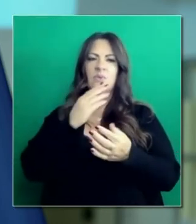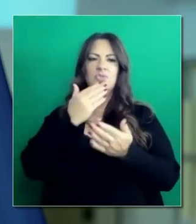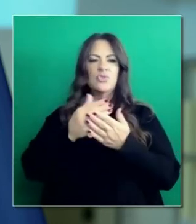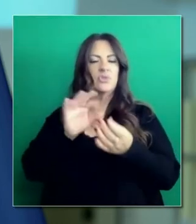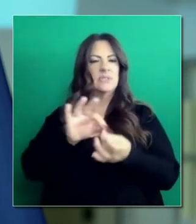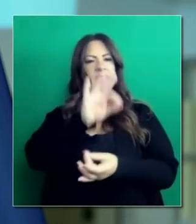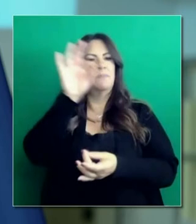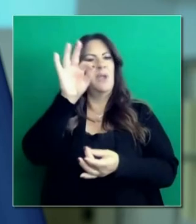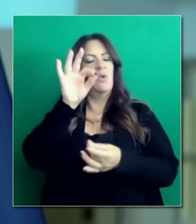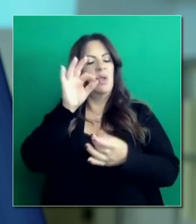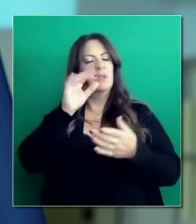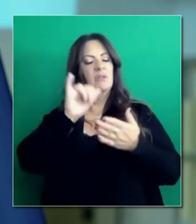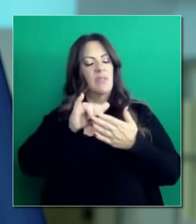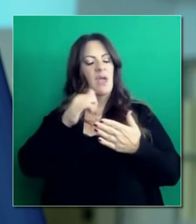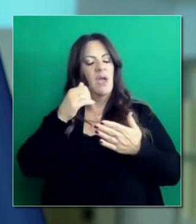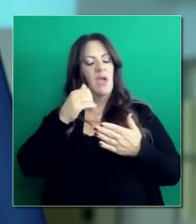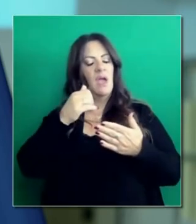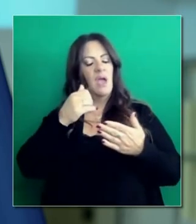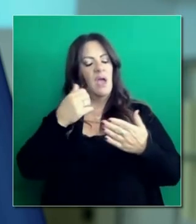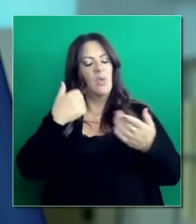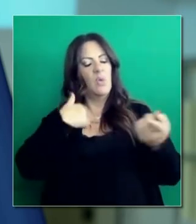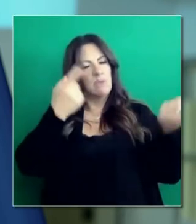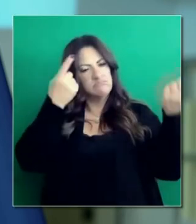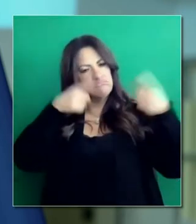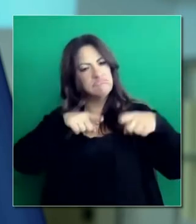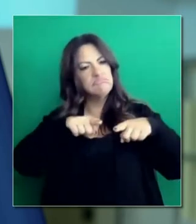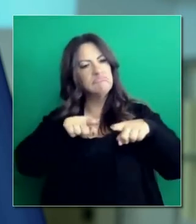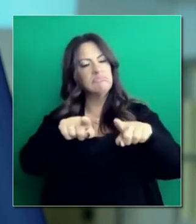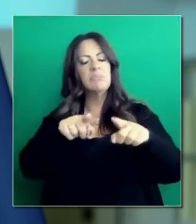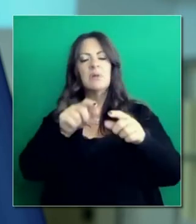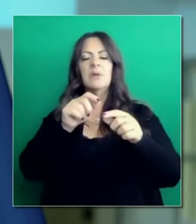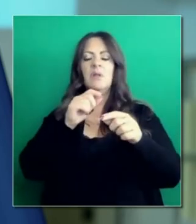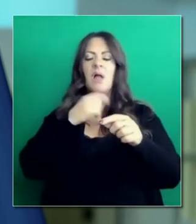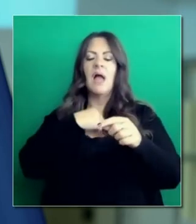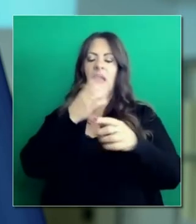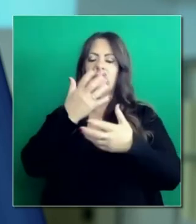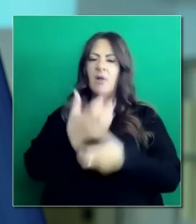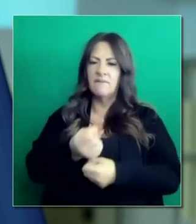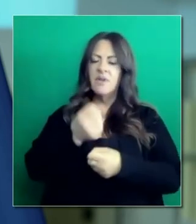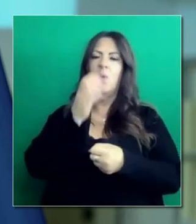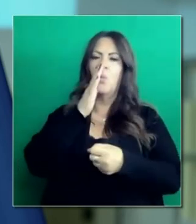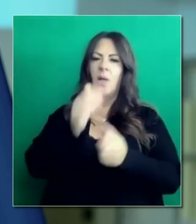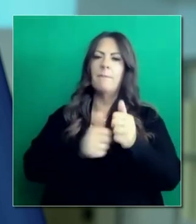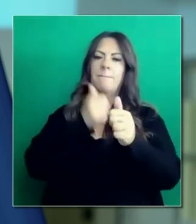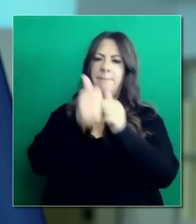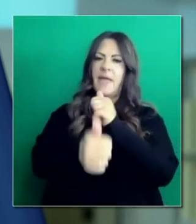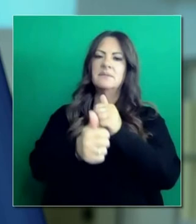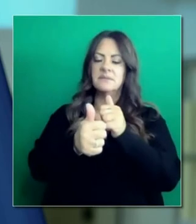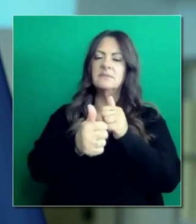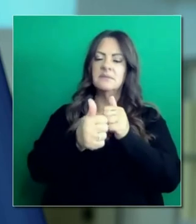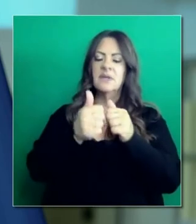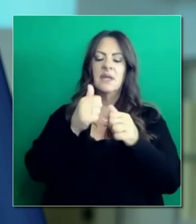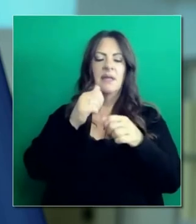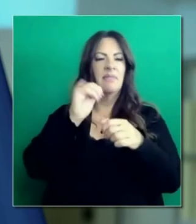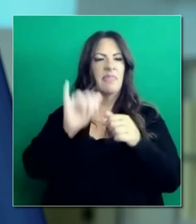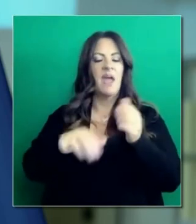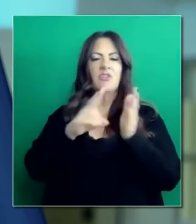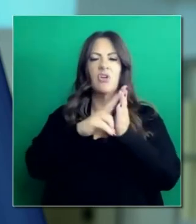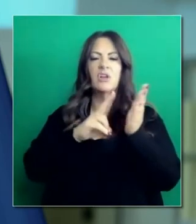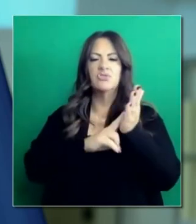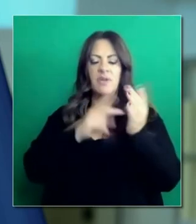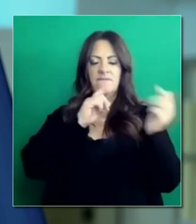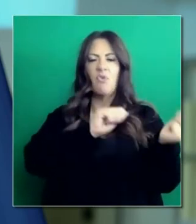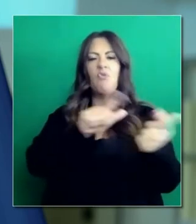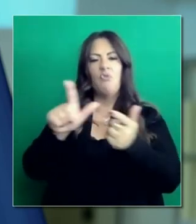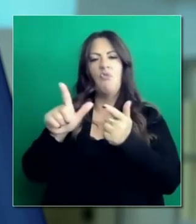espíritu en el que entramos en estas negociaciones y este es el espíritu que me da confianza de que a través de todo el espectro tendremos un